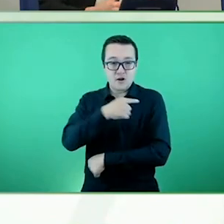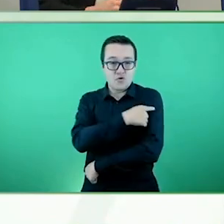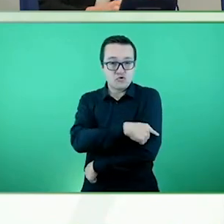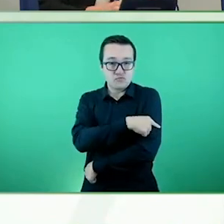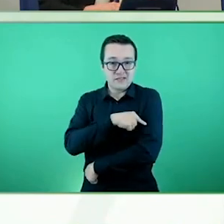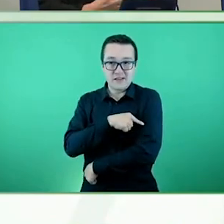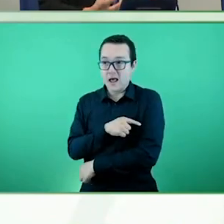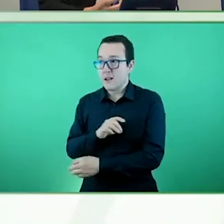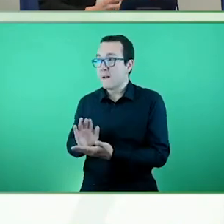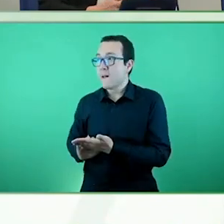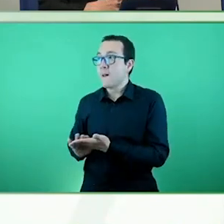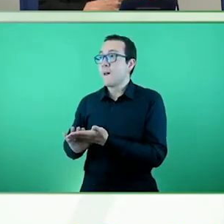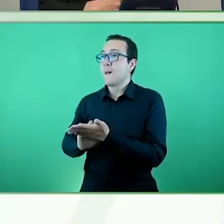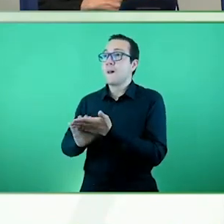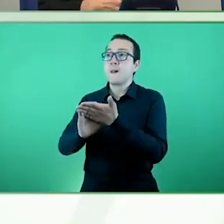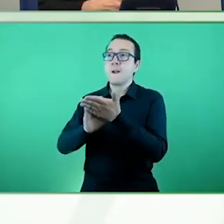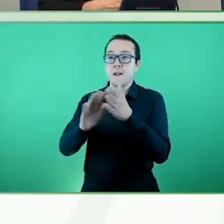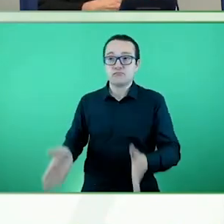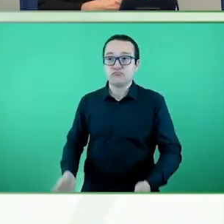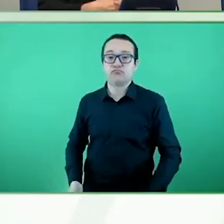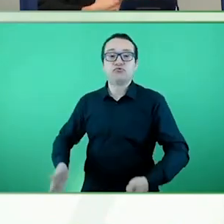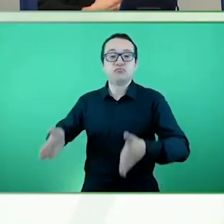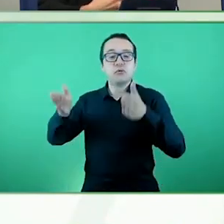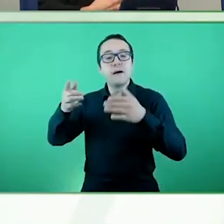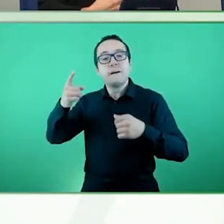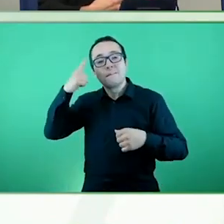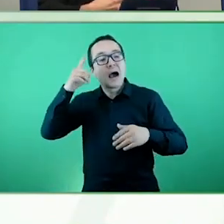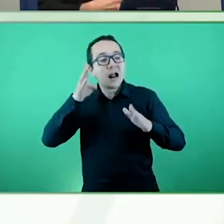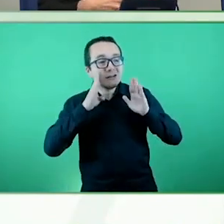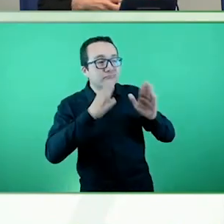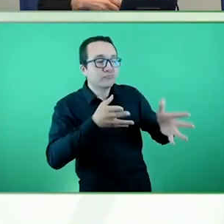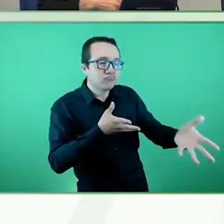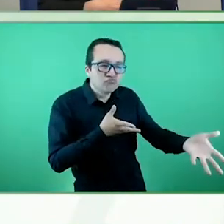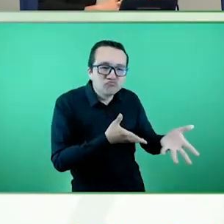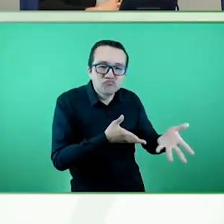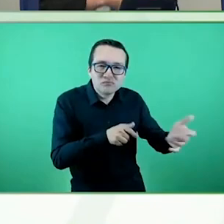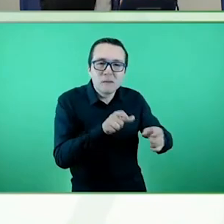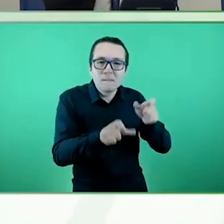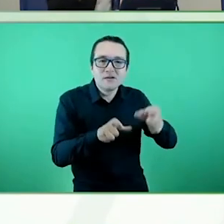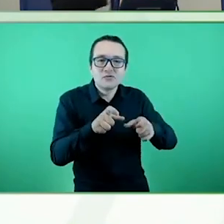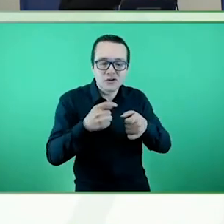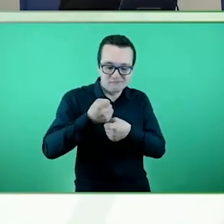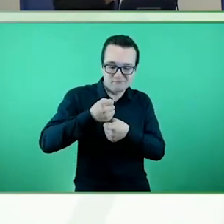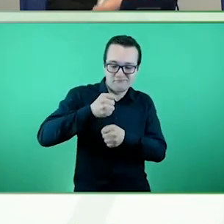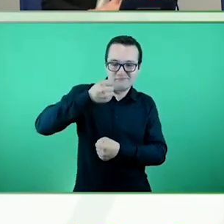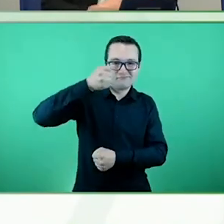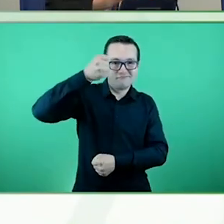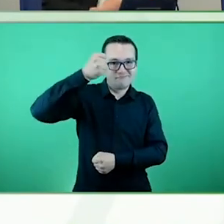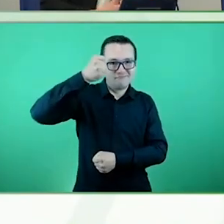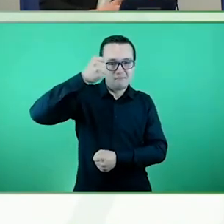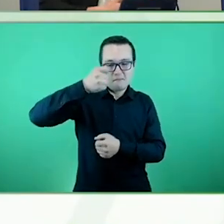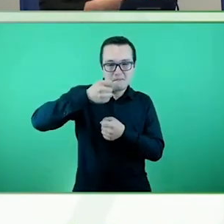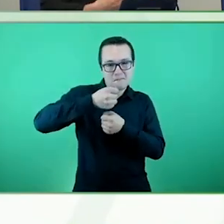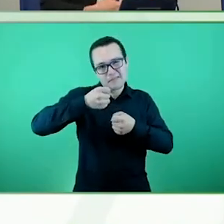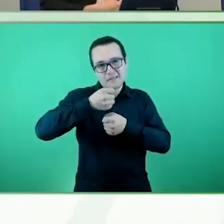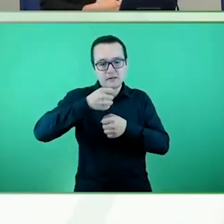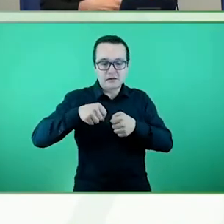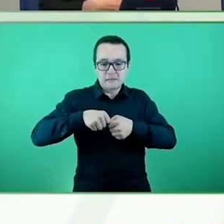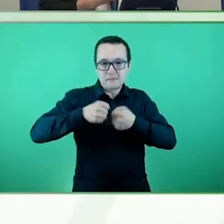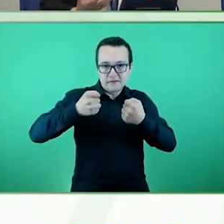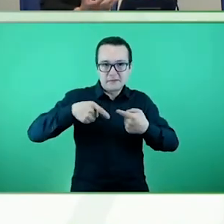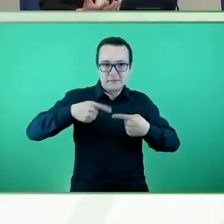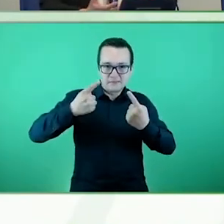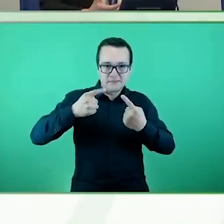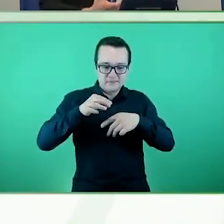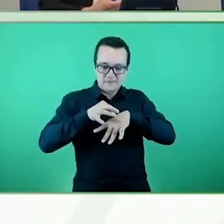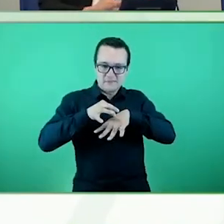tratamiento integral a personas con lesión medular. Posteriormente, ya pasaron a Gumban, a Badalona,